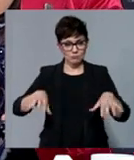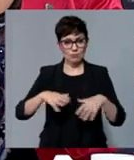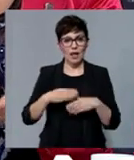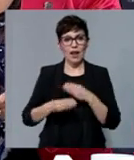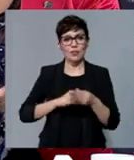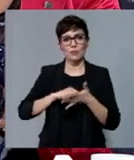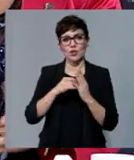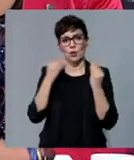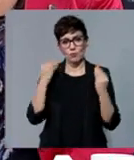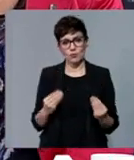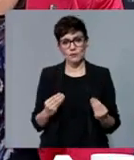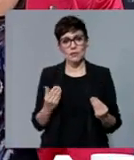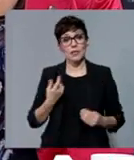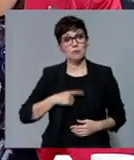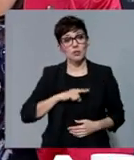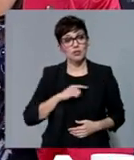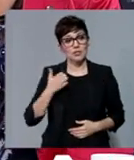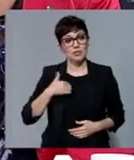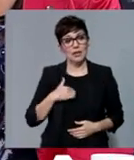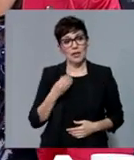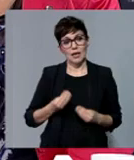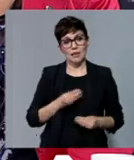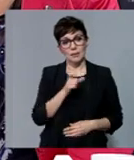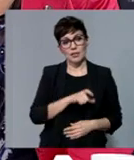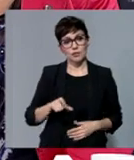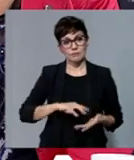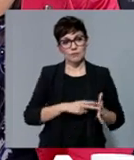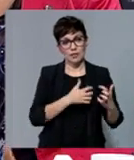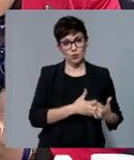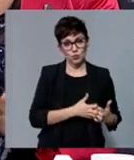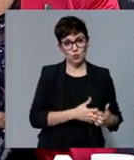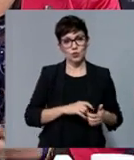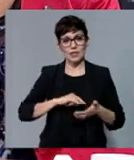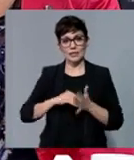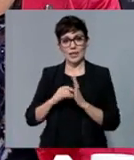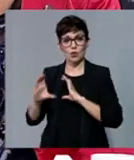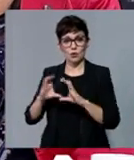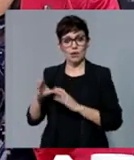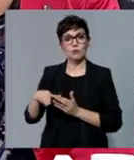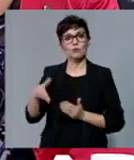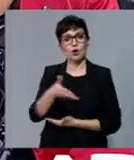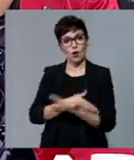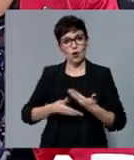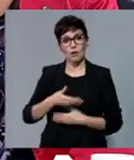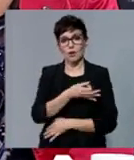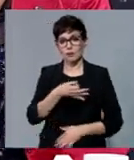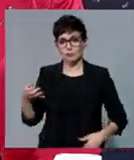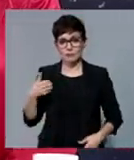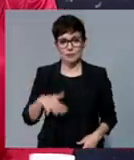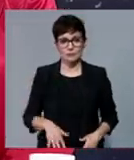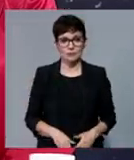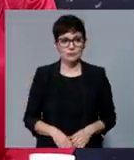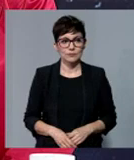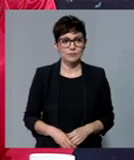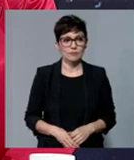digo, tenemos gente, sobre todo en industriales y en telecomunicaciones, que ya colaboran en algunos proyectos de la agencia. Es una manera de